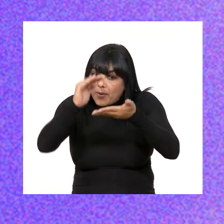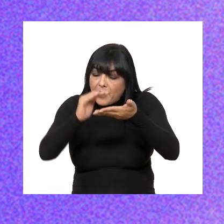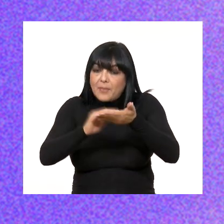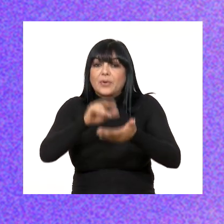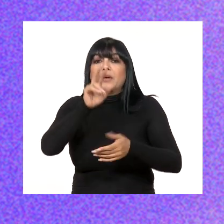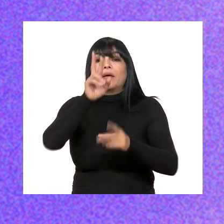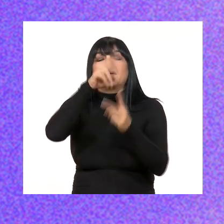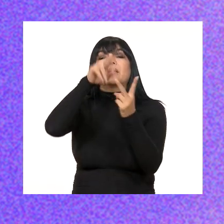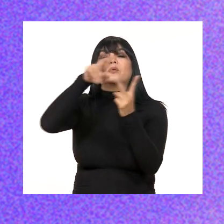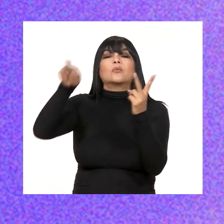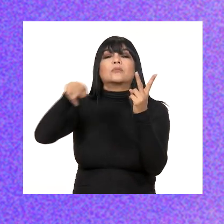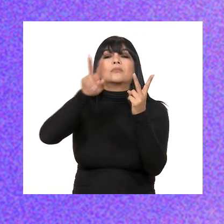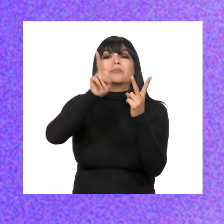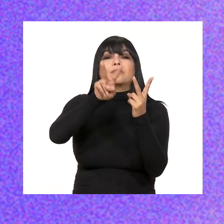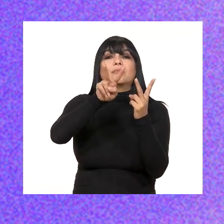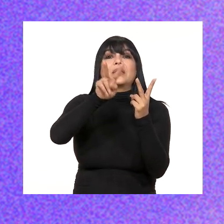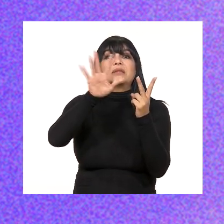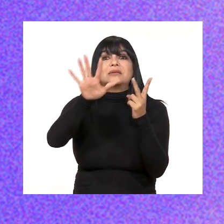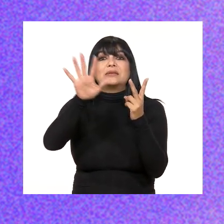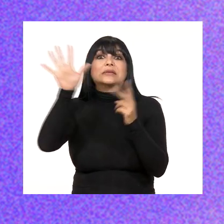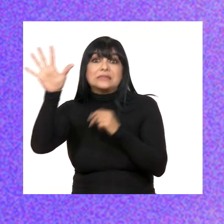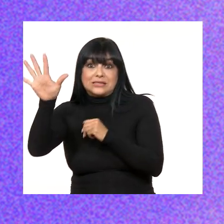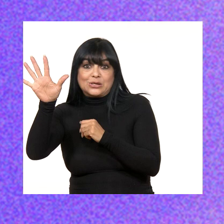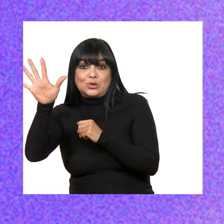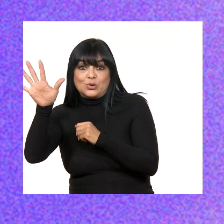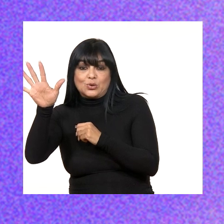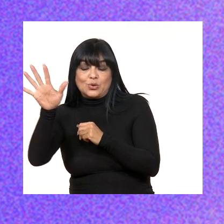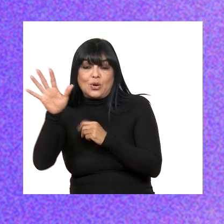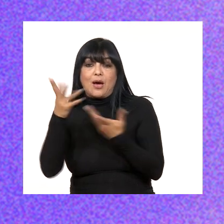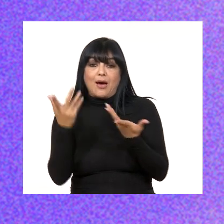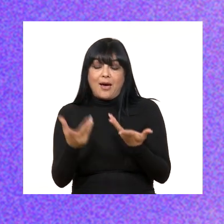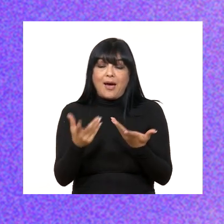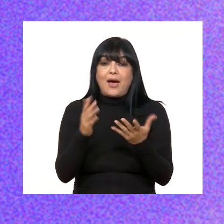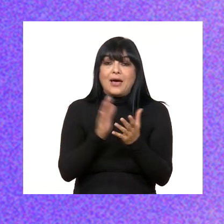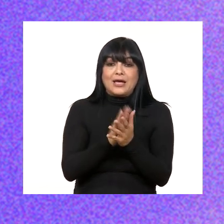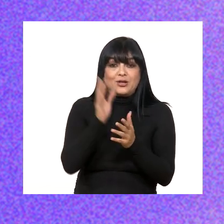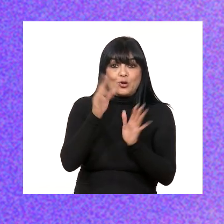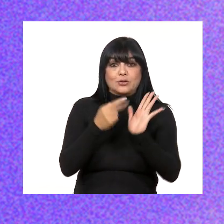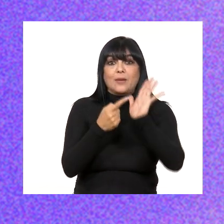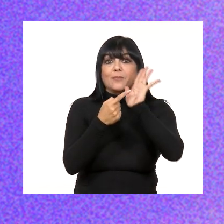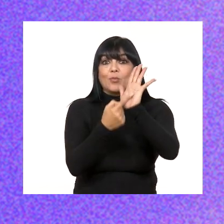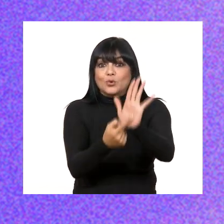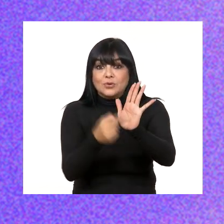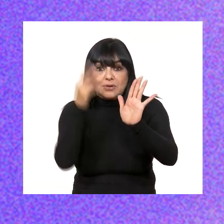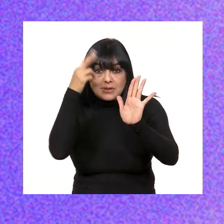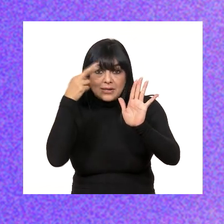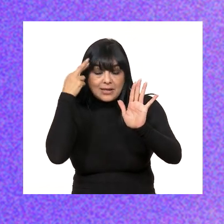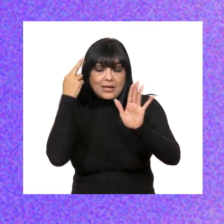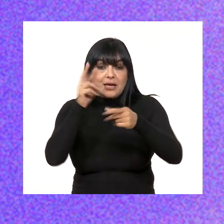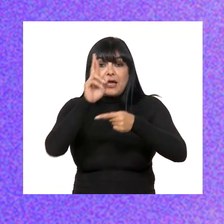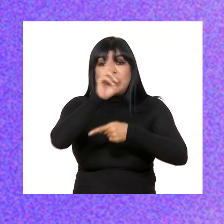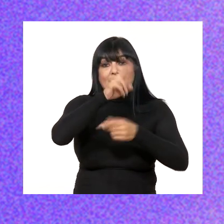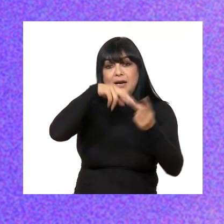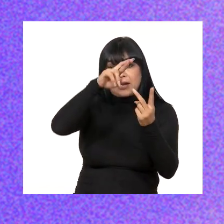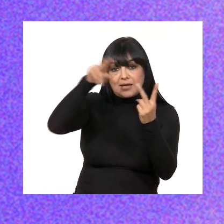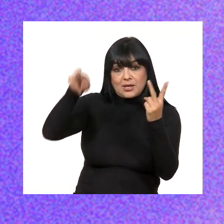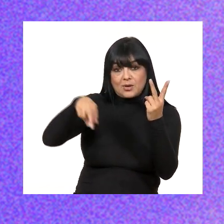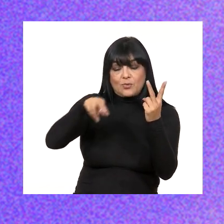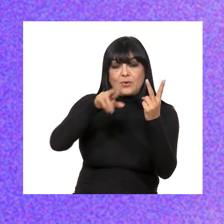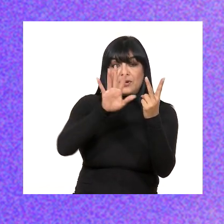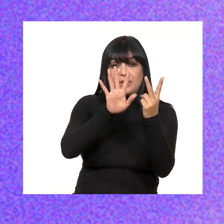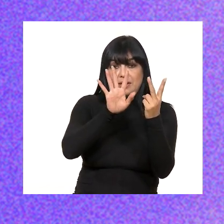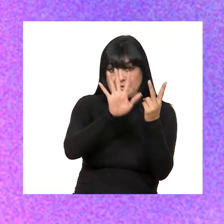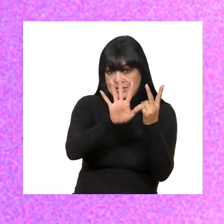cuadrada de 25 es 5. Entonces obtenemos que la expresión racionalizada es igual a la raíz cuadrada de 5